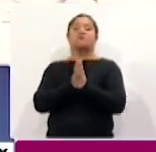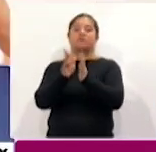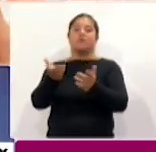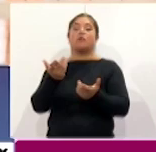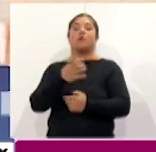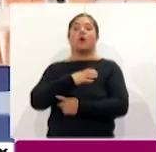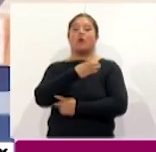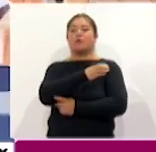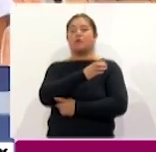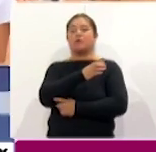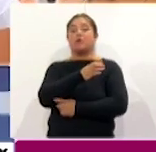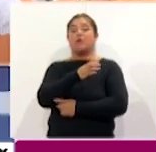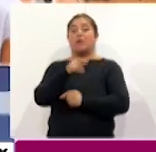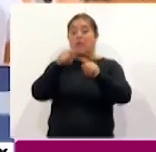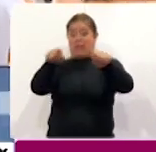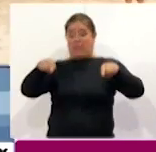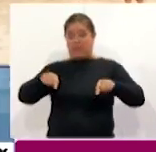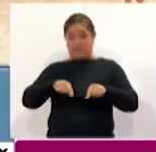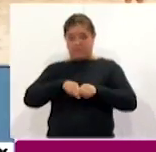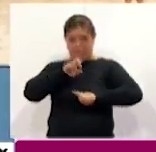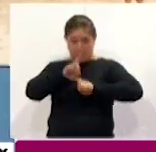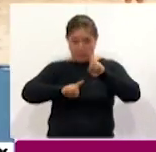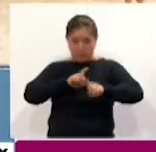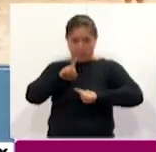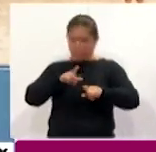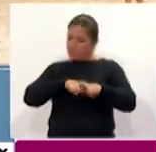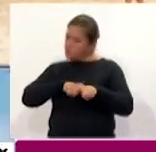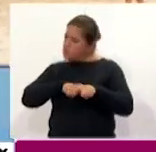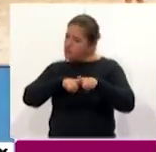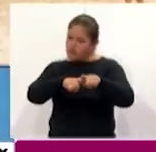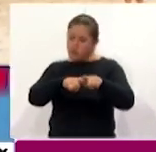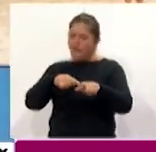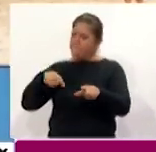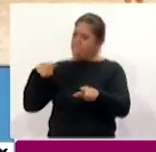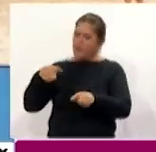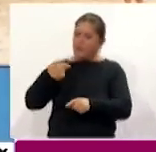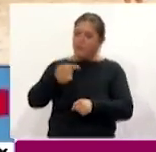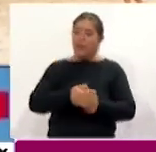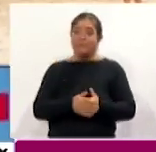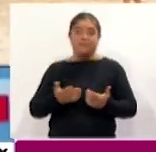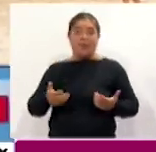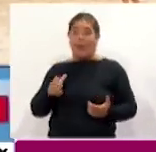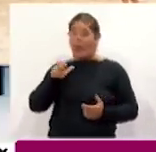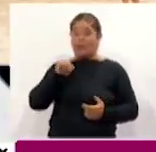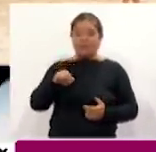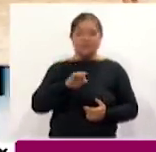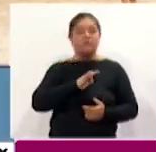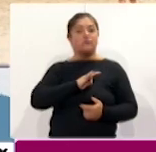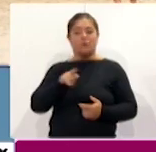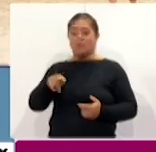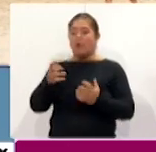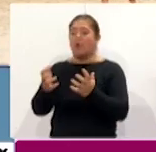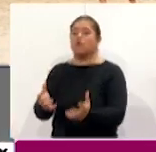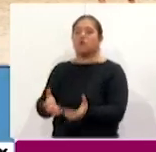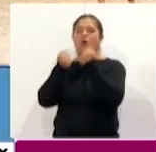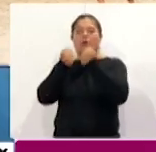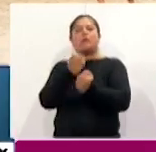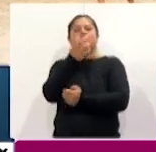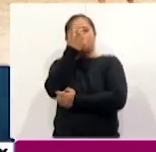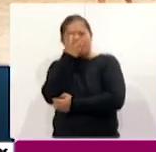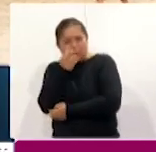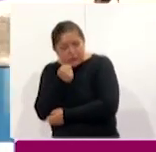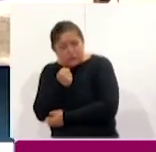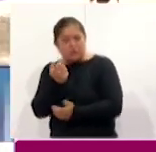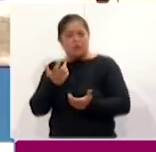canchas, que están activos de manera permanente, porque es una manera de poderlo sacar de una depresión,